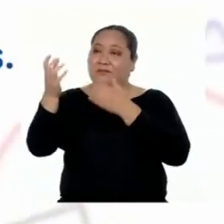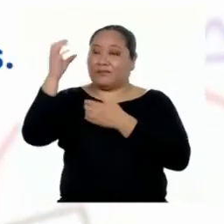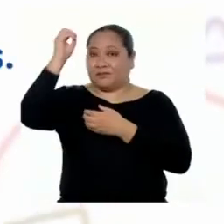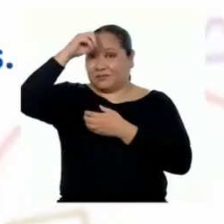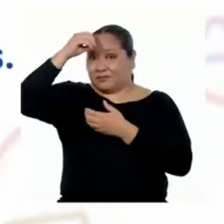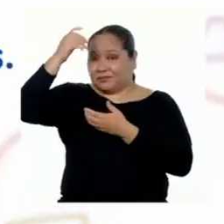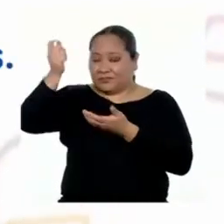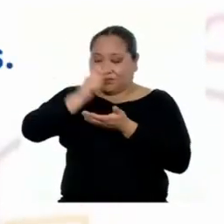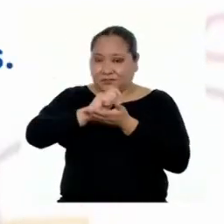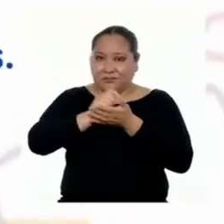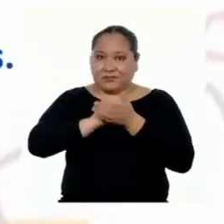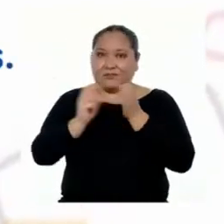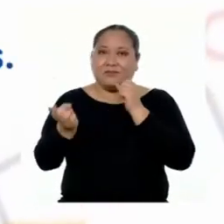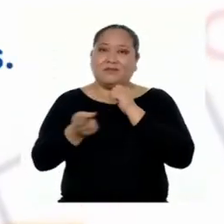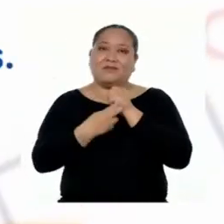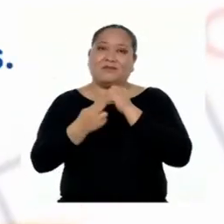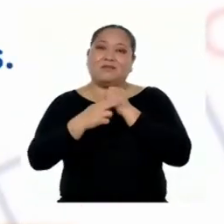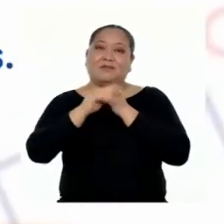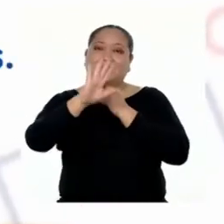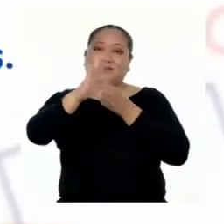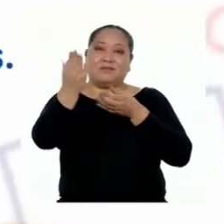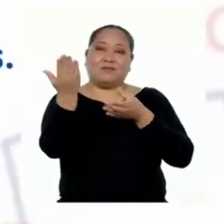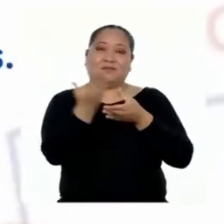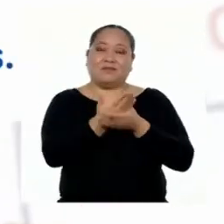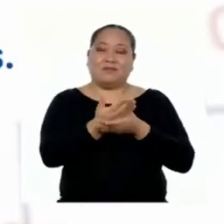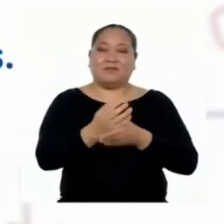y guárdalos en el portafolio.